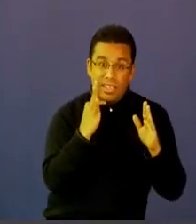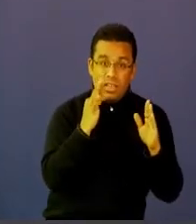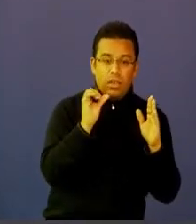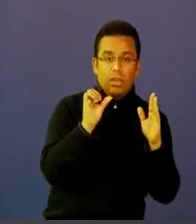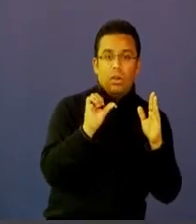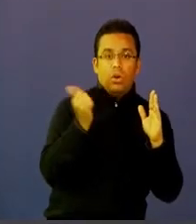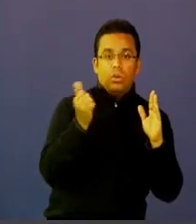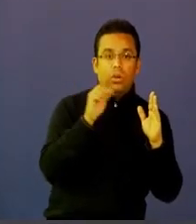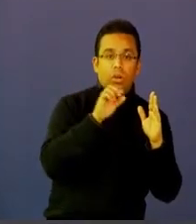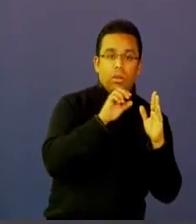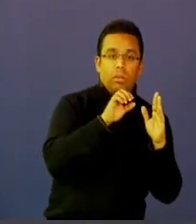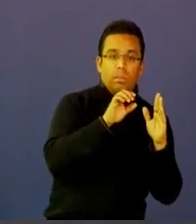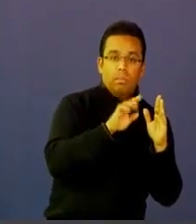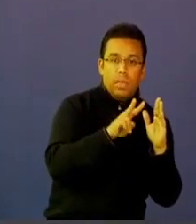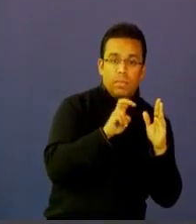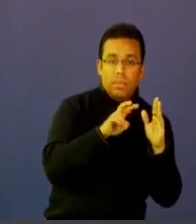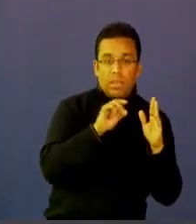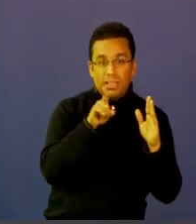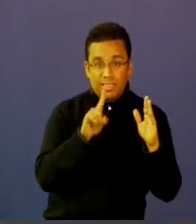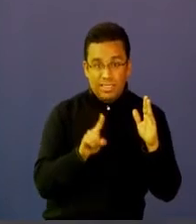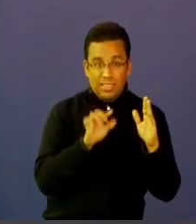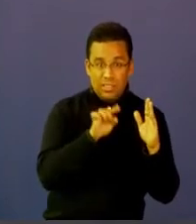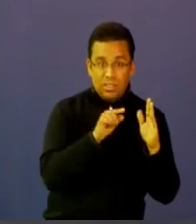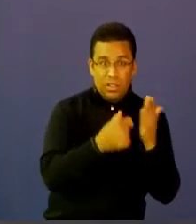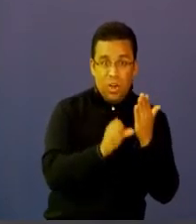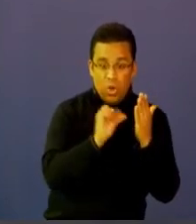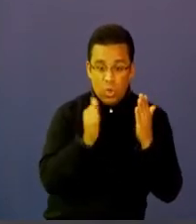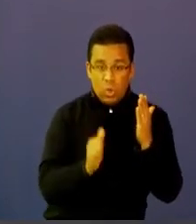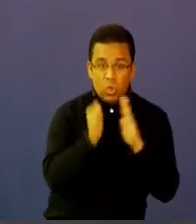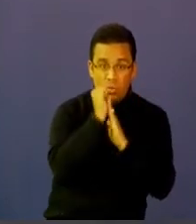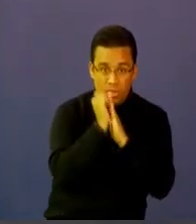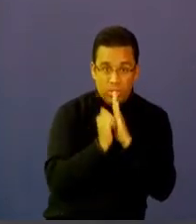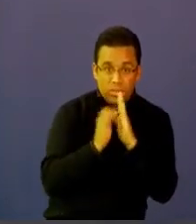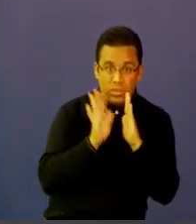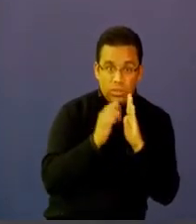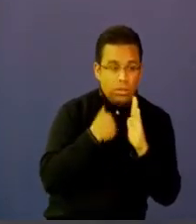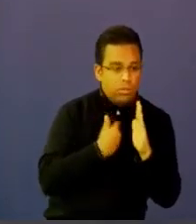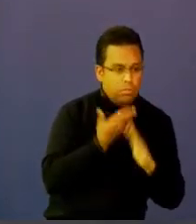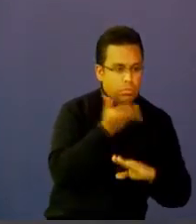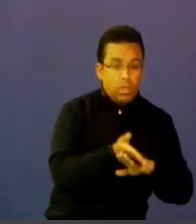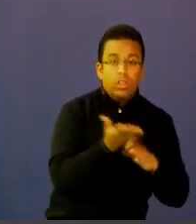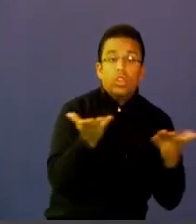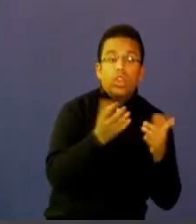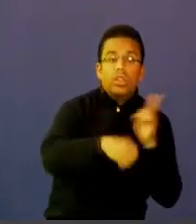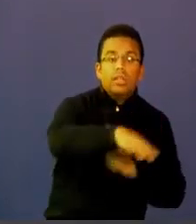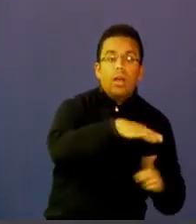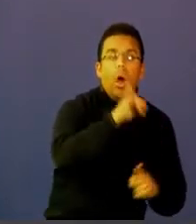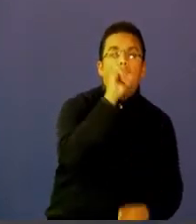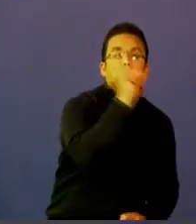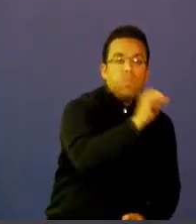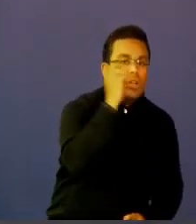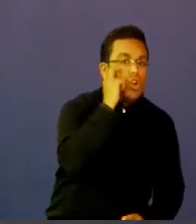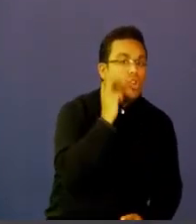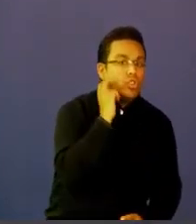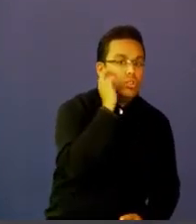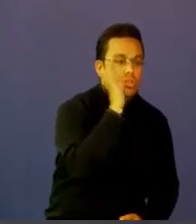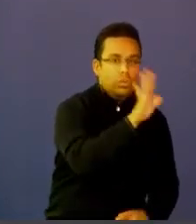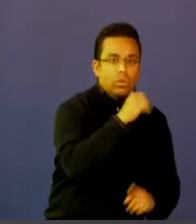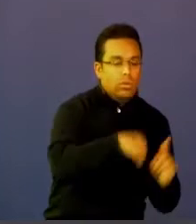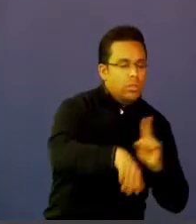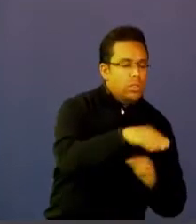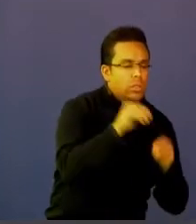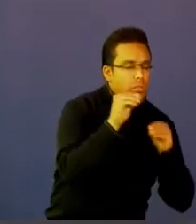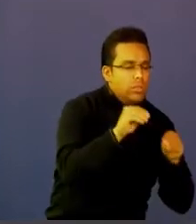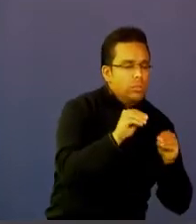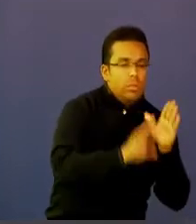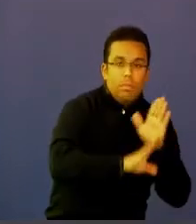OpenIDX pudimos desarrollar unos cursos y unas plataformas en el contexto del Chocó, pudimos desarrollar para el Pacífico un contenido